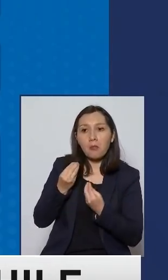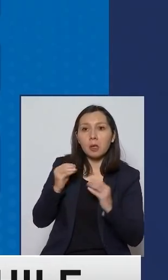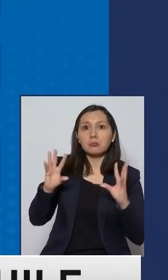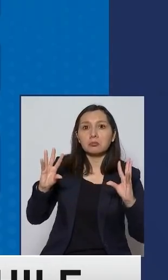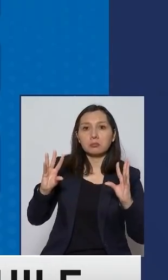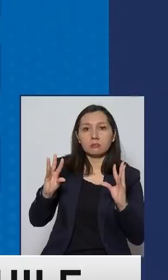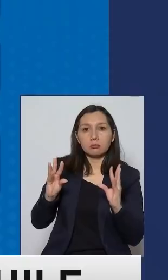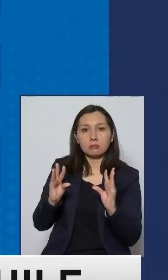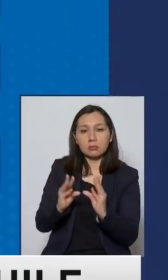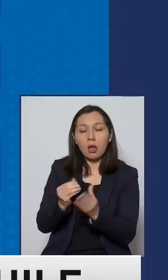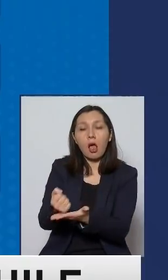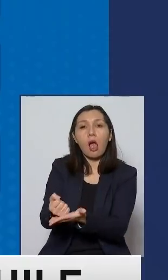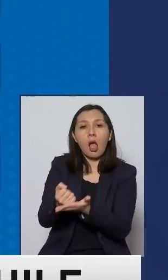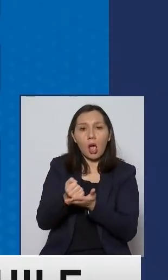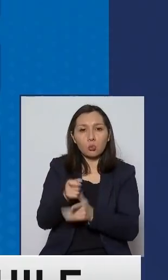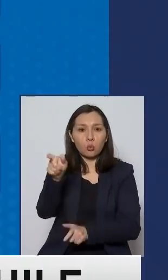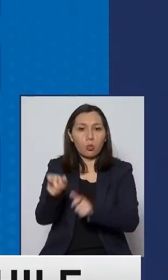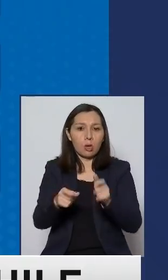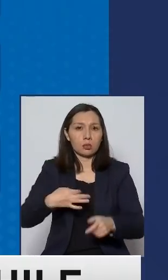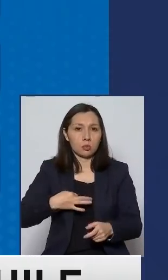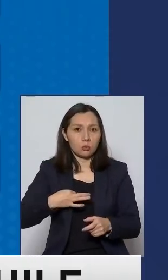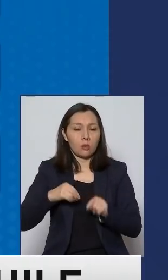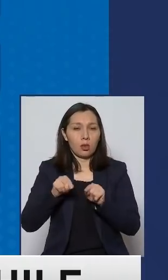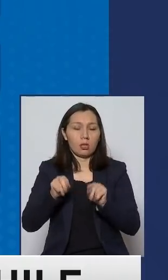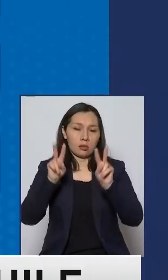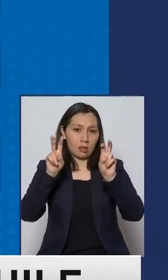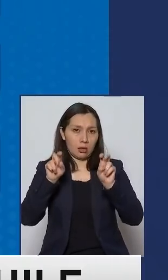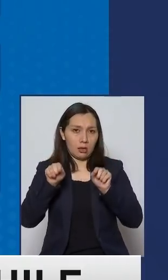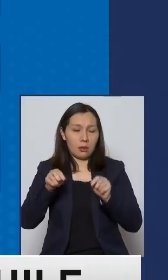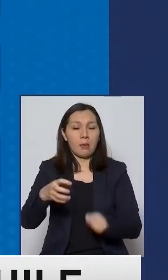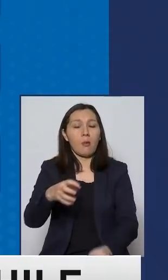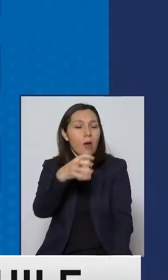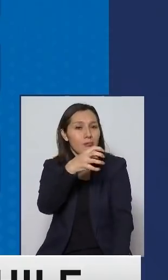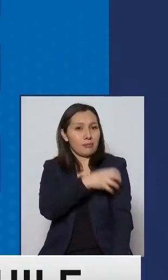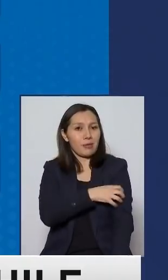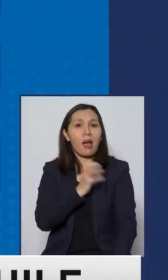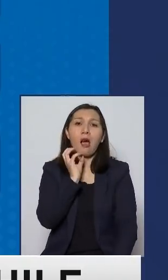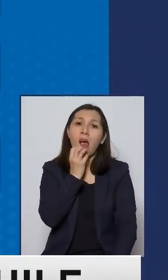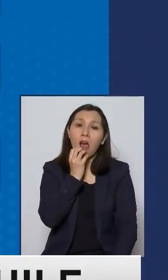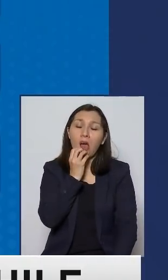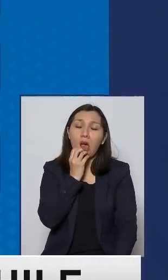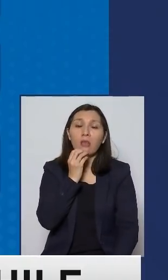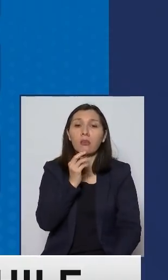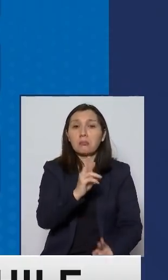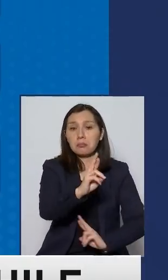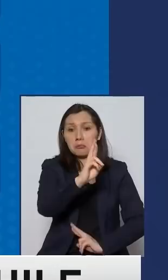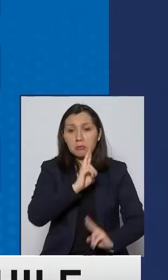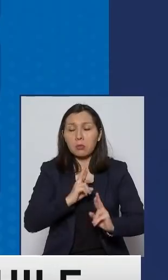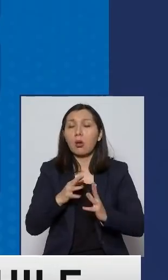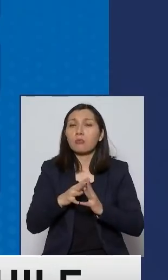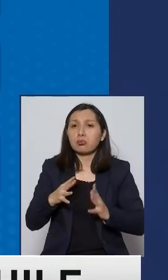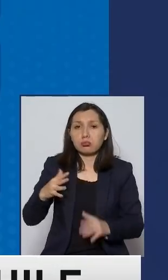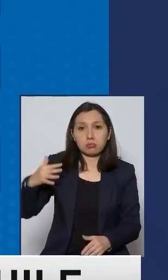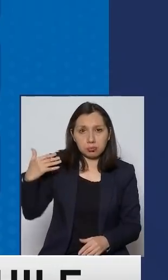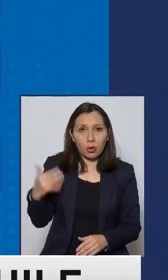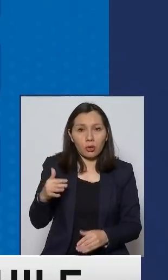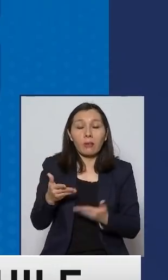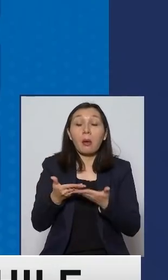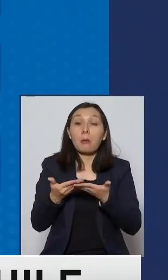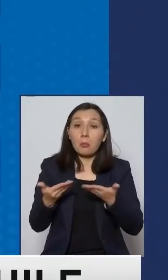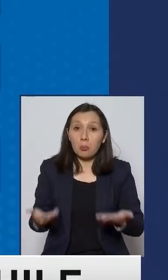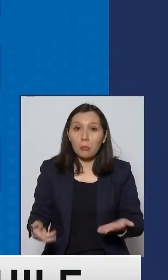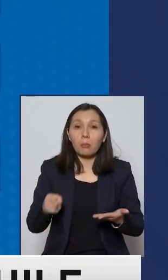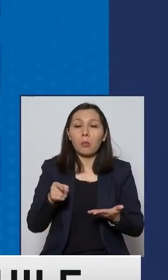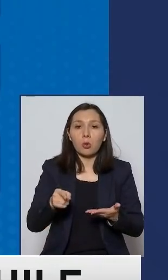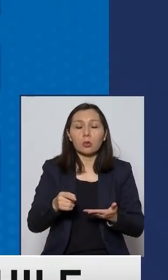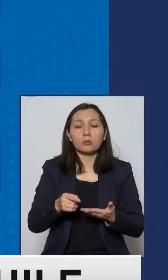la colaboración de la ciudadanía en esta región de Antofagasta ha sido muy relevante y es por eso